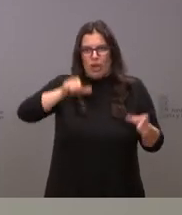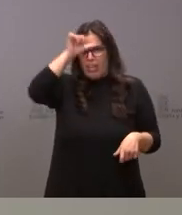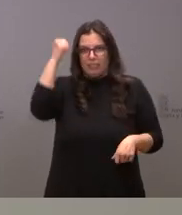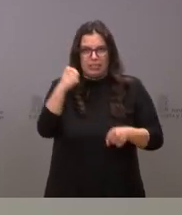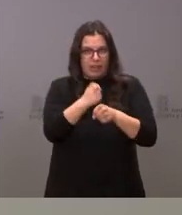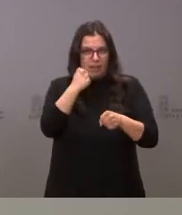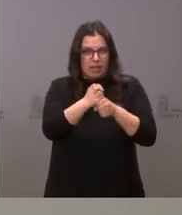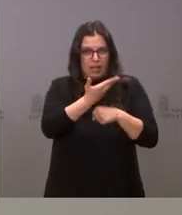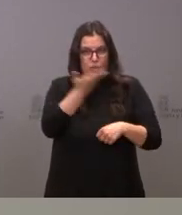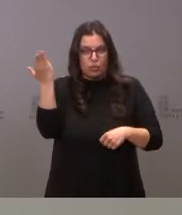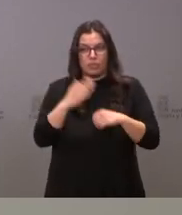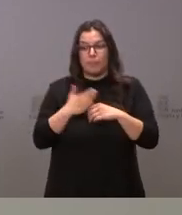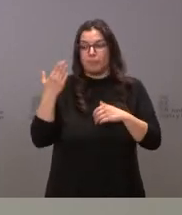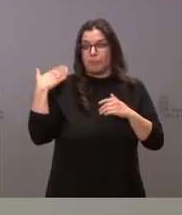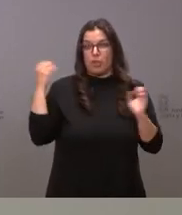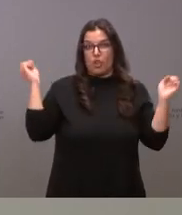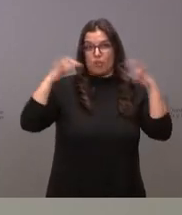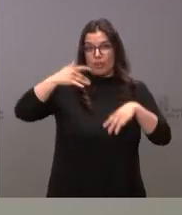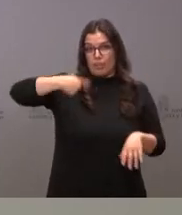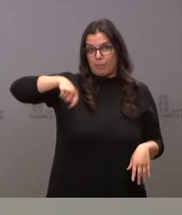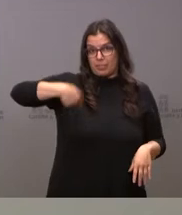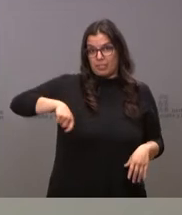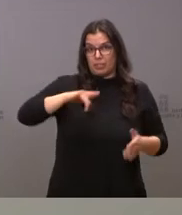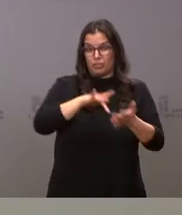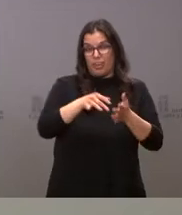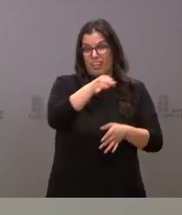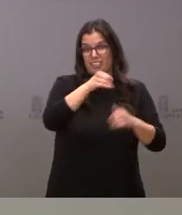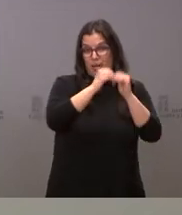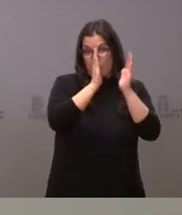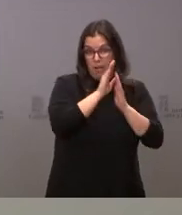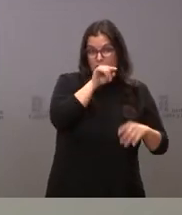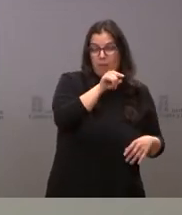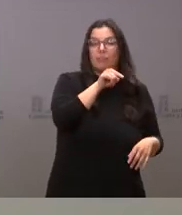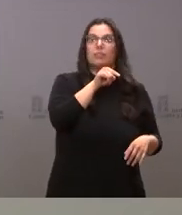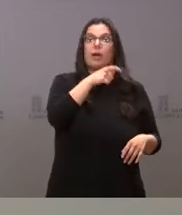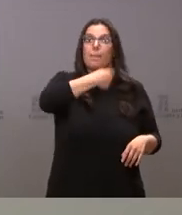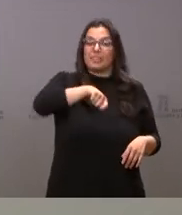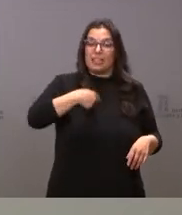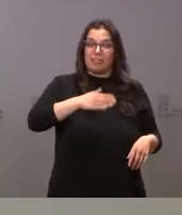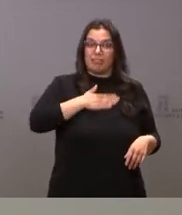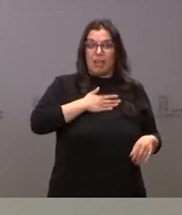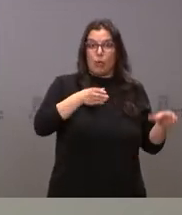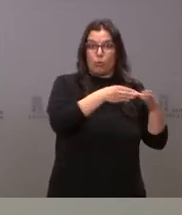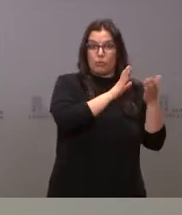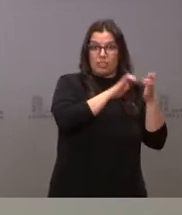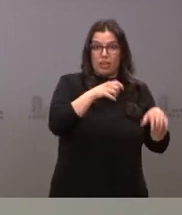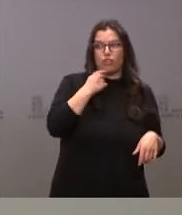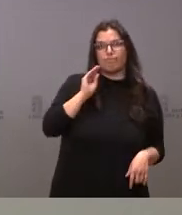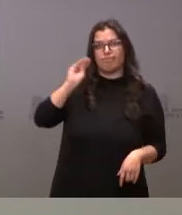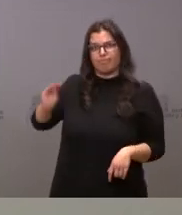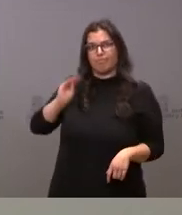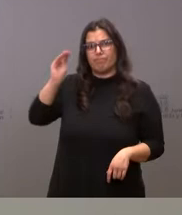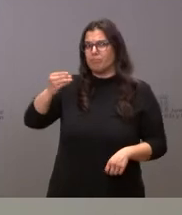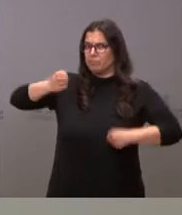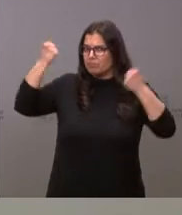conferencia de presidentes, la que tuvo lugar en La Palma, el presidente de la Junta de Castilla y León insistió de forma muy clara en la